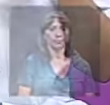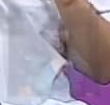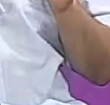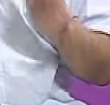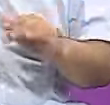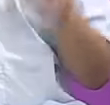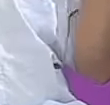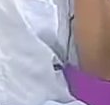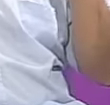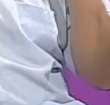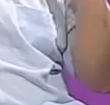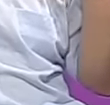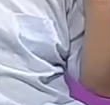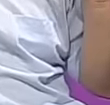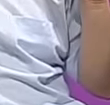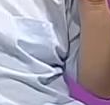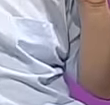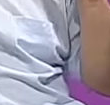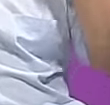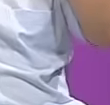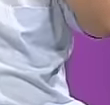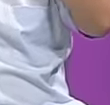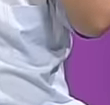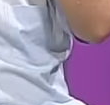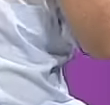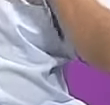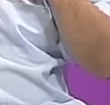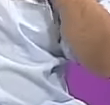Actualmente acá no, no hay.